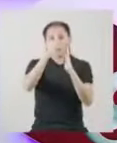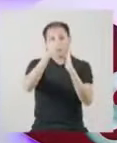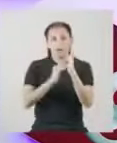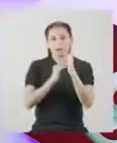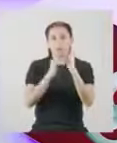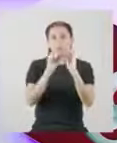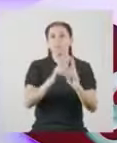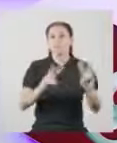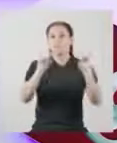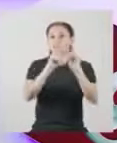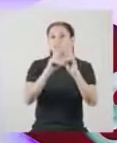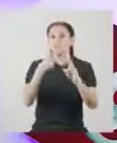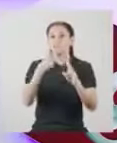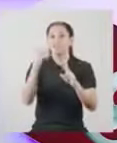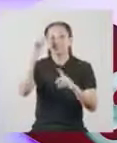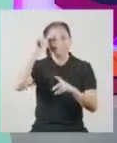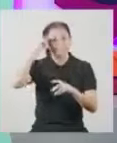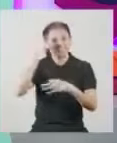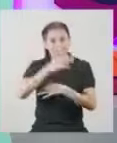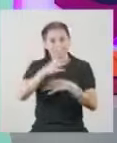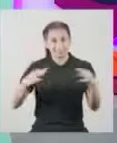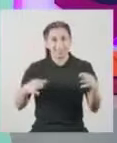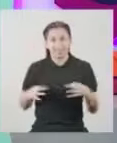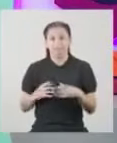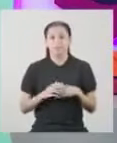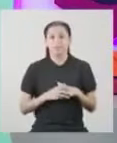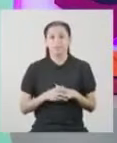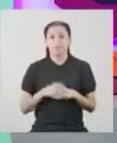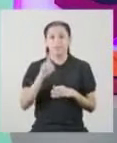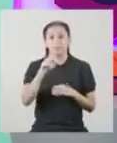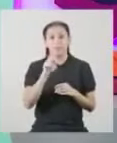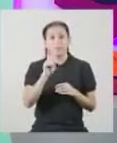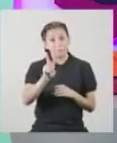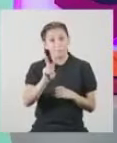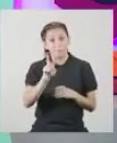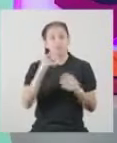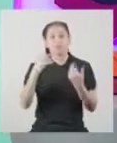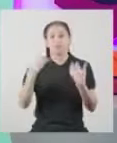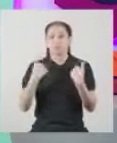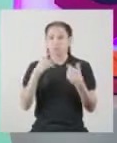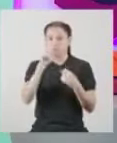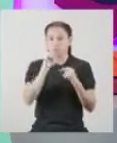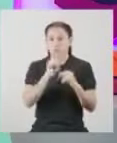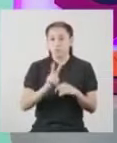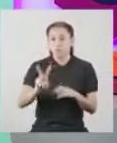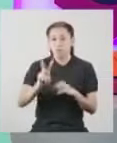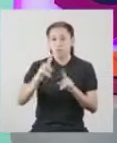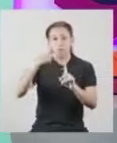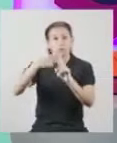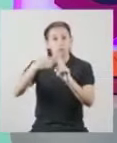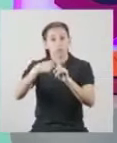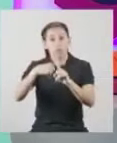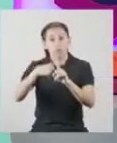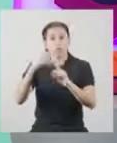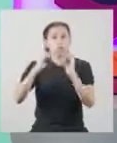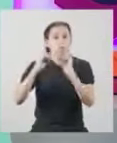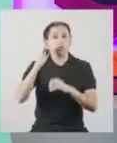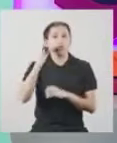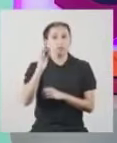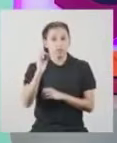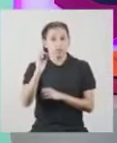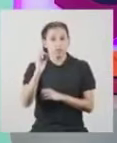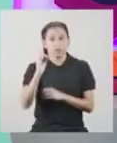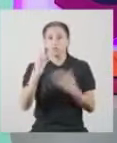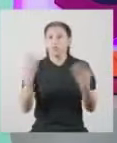es menor al valor indicado por las ingenieras. Cabe precisar que la varianza siempre es un valor positivo o